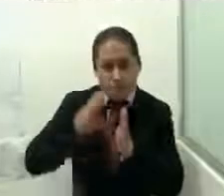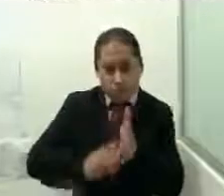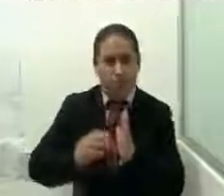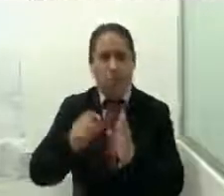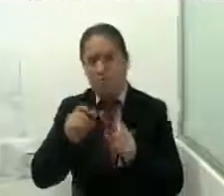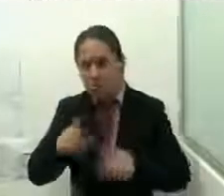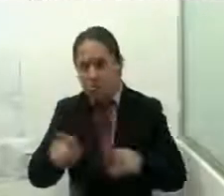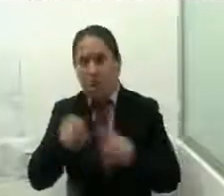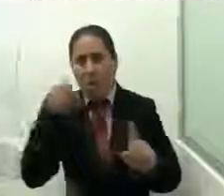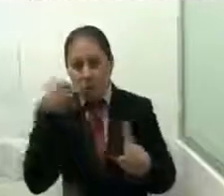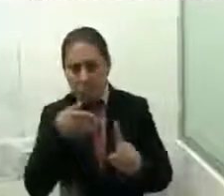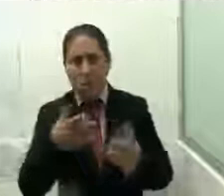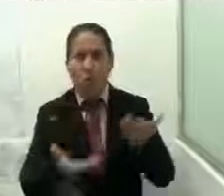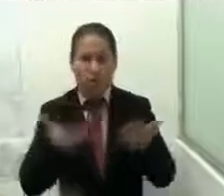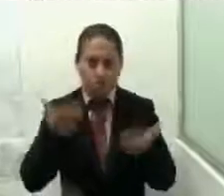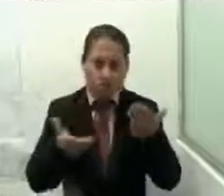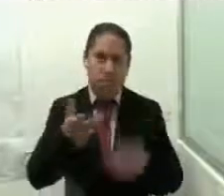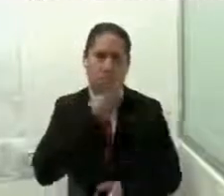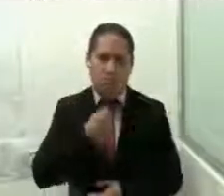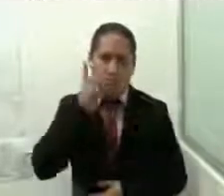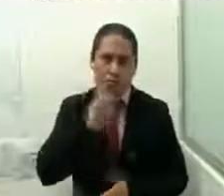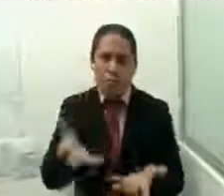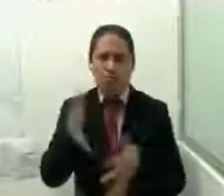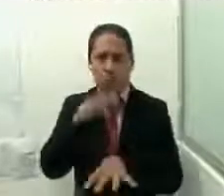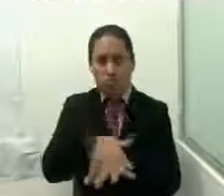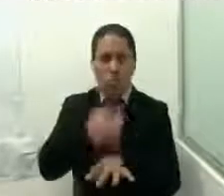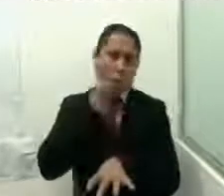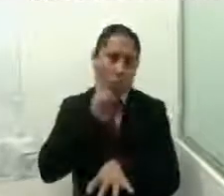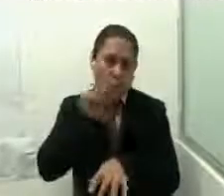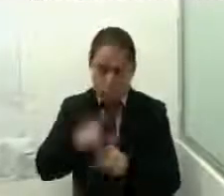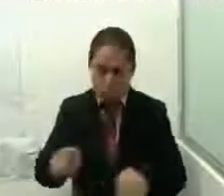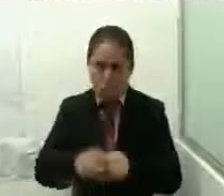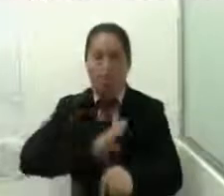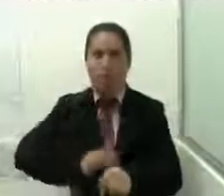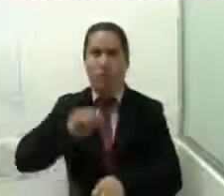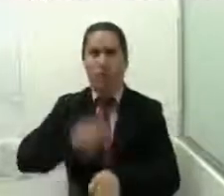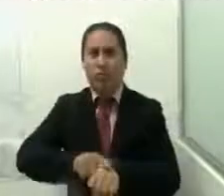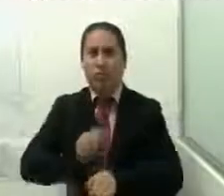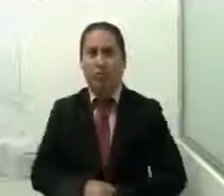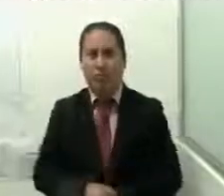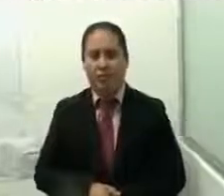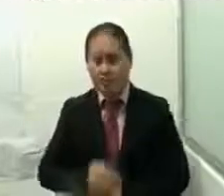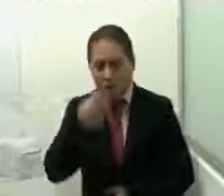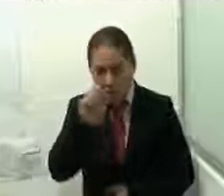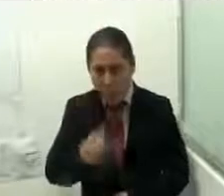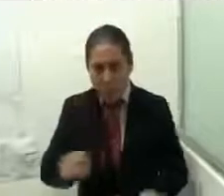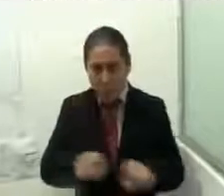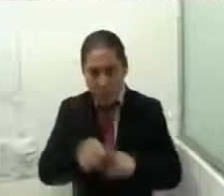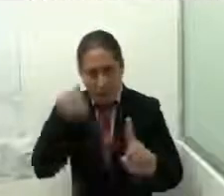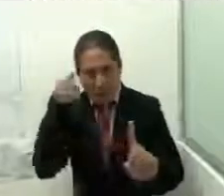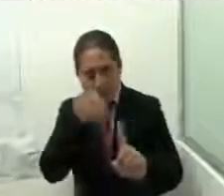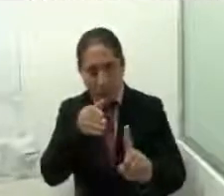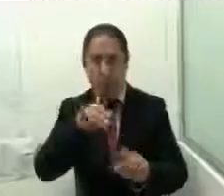perspectiva de género, para encaminar la inclusión de las mujeres en el municipio. Asimismo, con la finalidad de introducir la